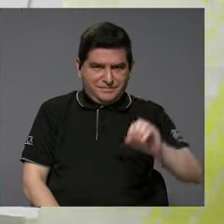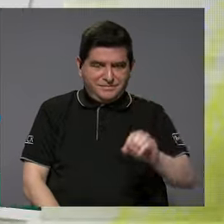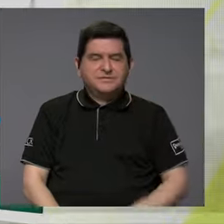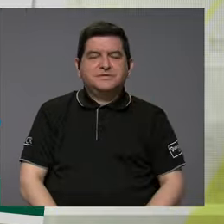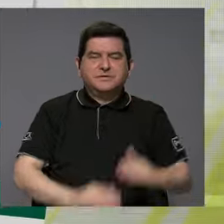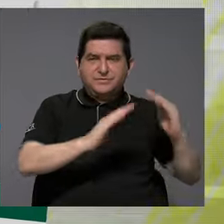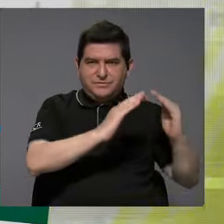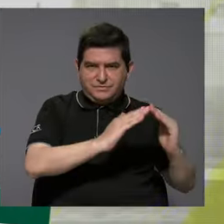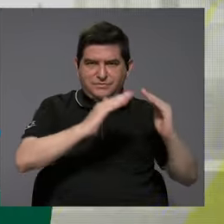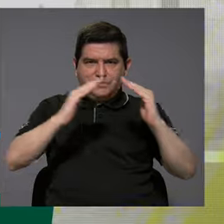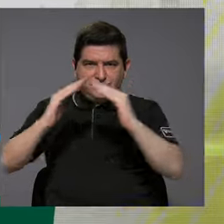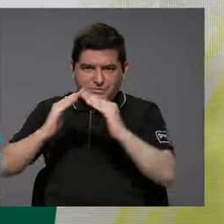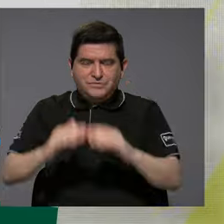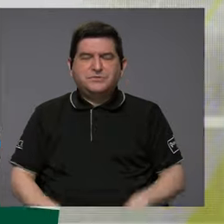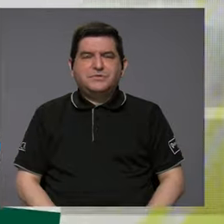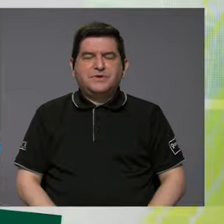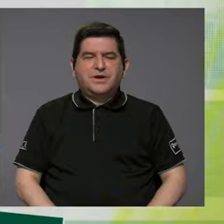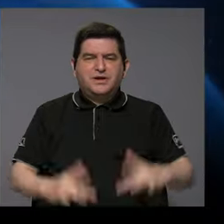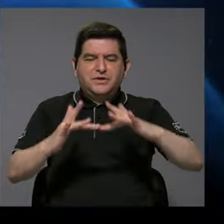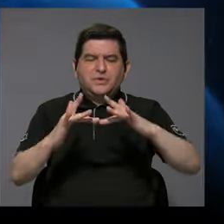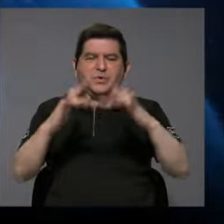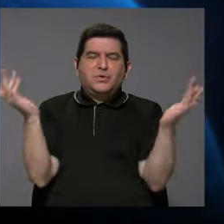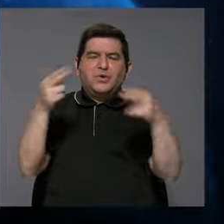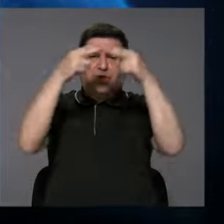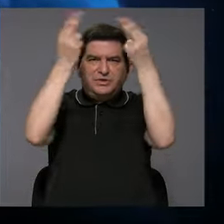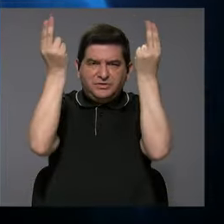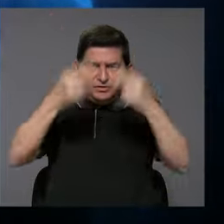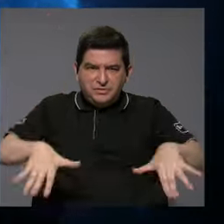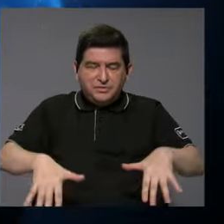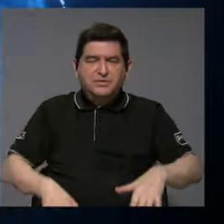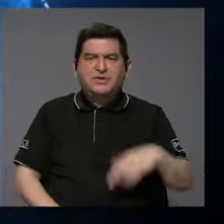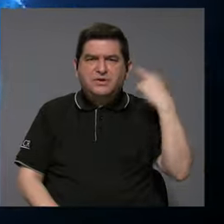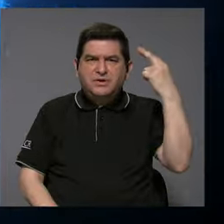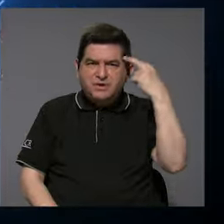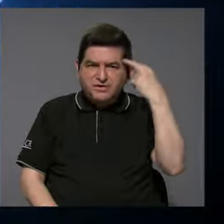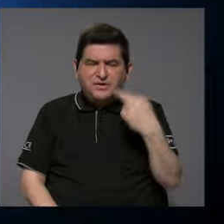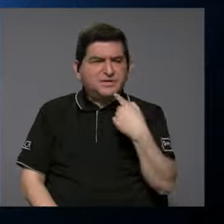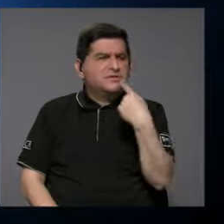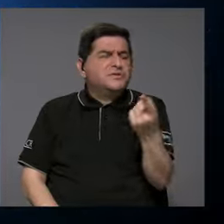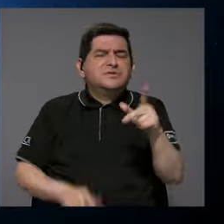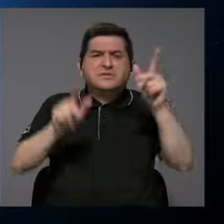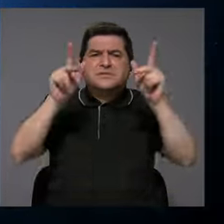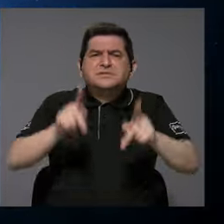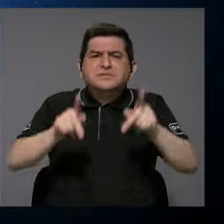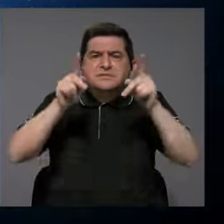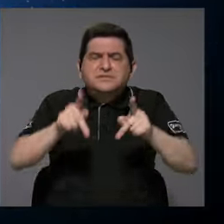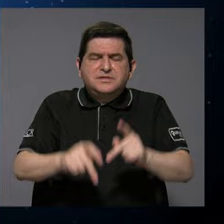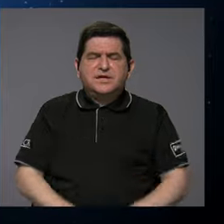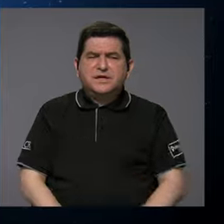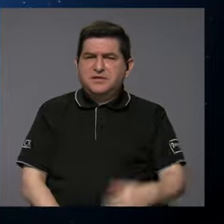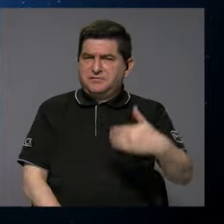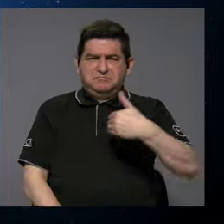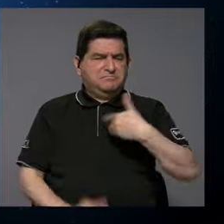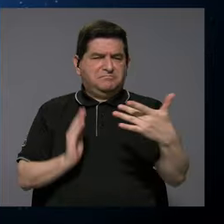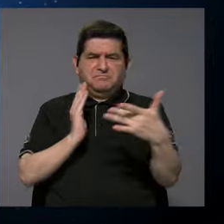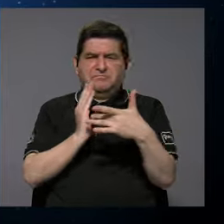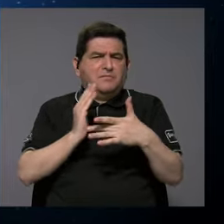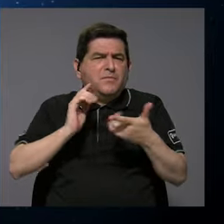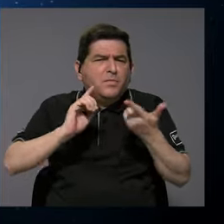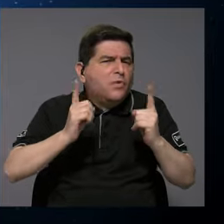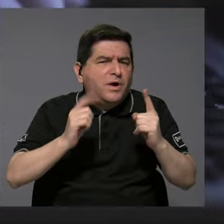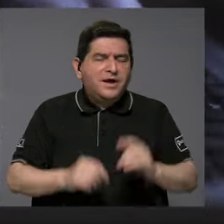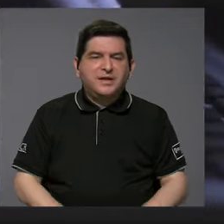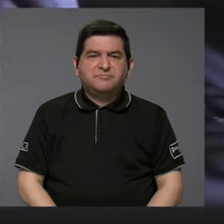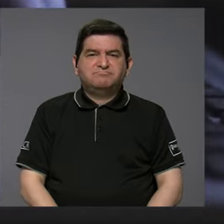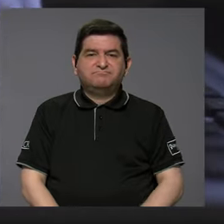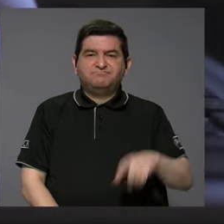de los hogares están desconectados y la justificación que dan los ciudadanos, que no disponen de esa tecnología,